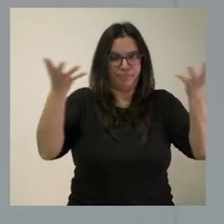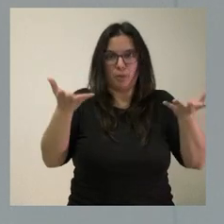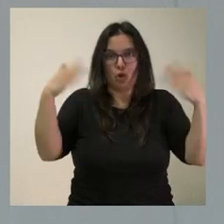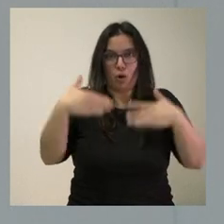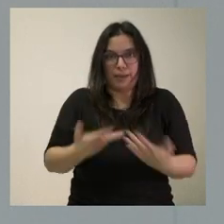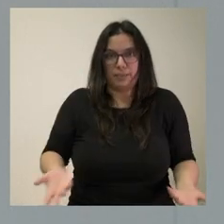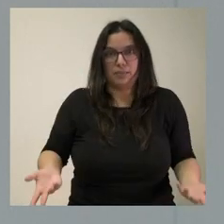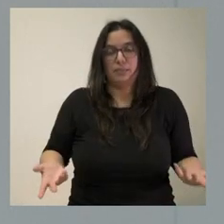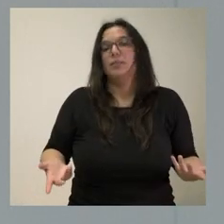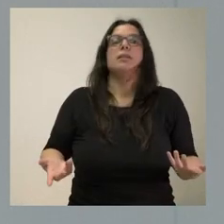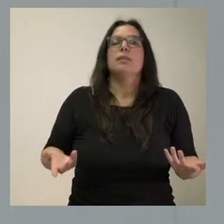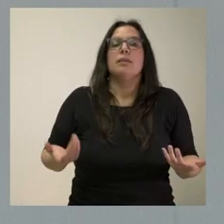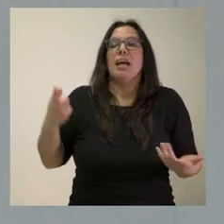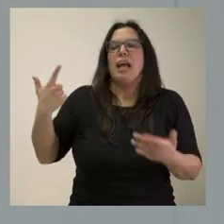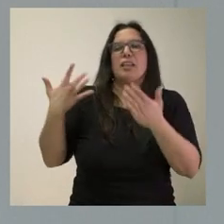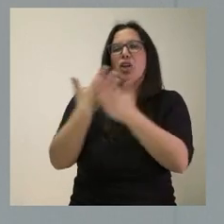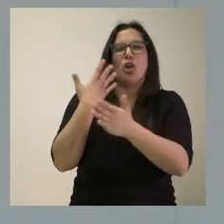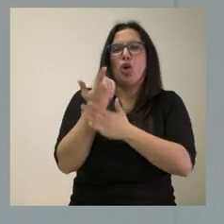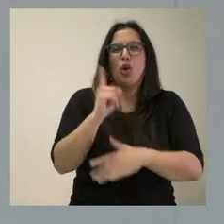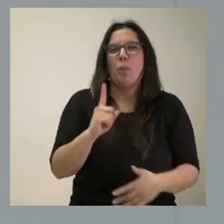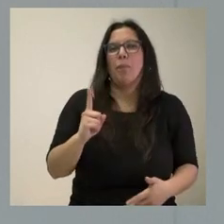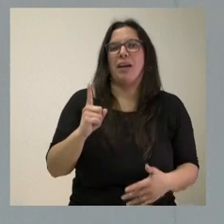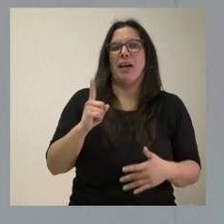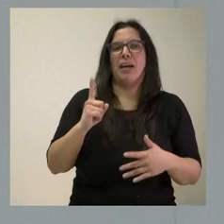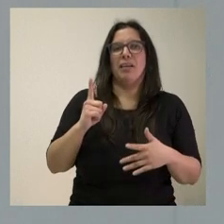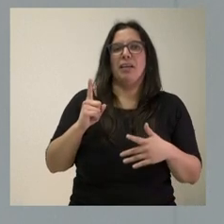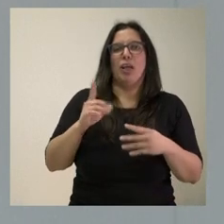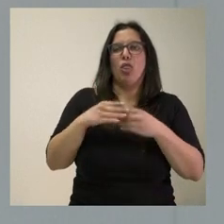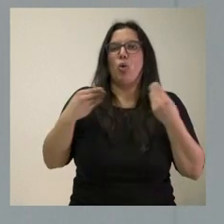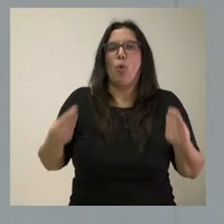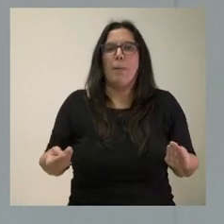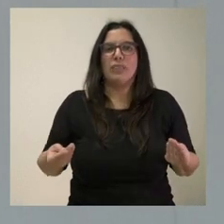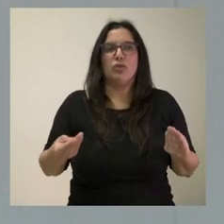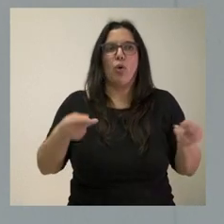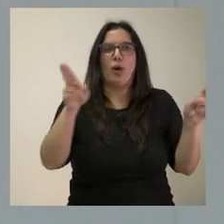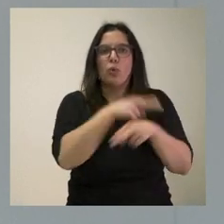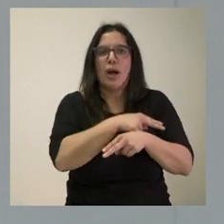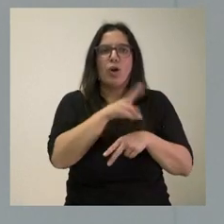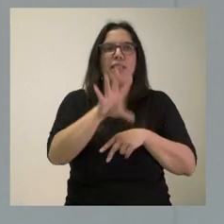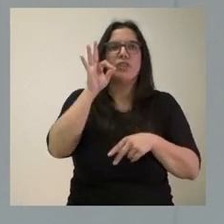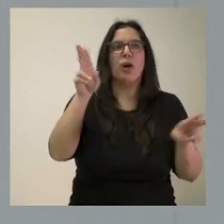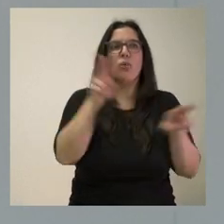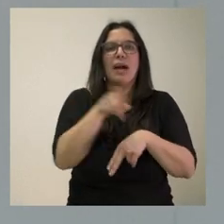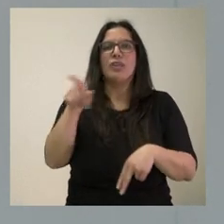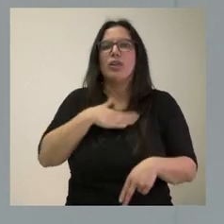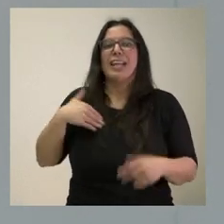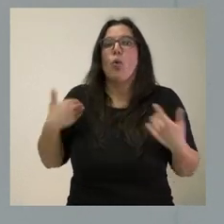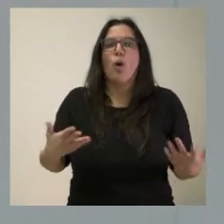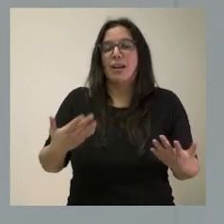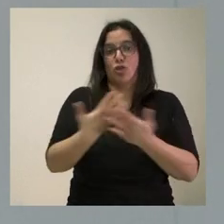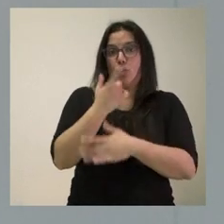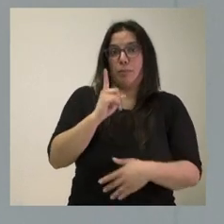sin explicar qué documento es el que se pide retirar o qué decisión se pide retirar. Y una vez que ha sido